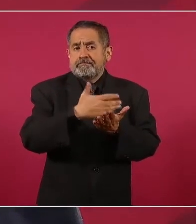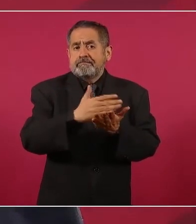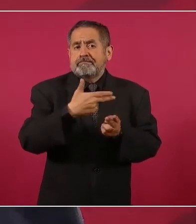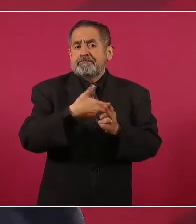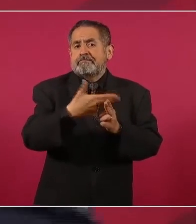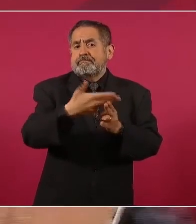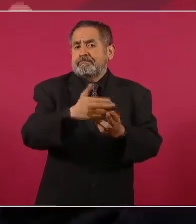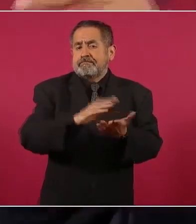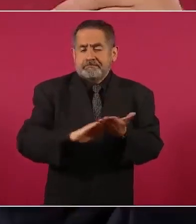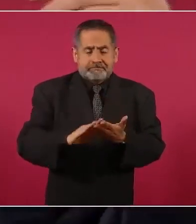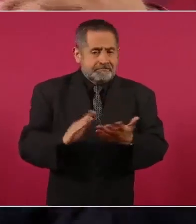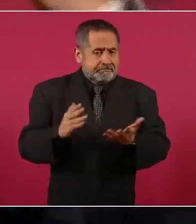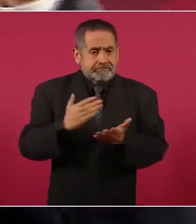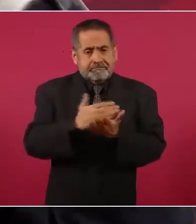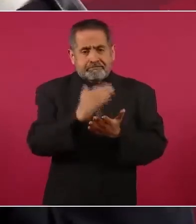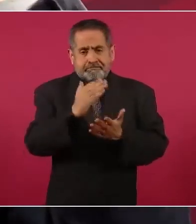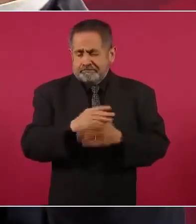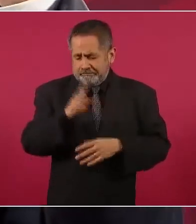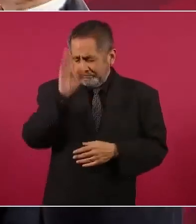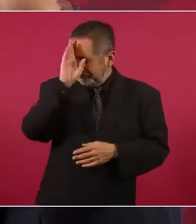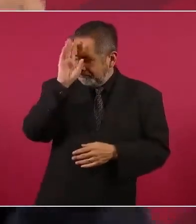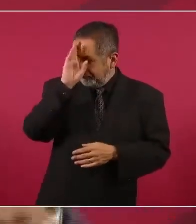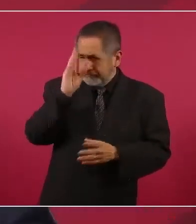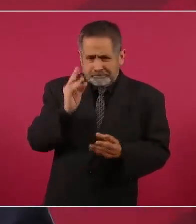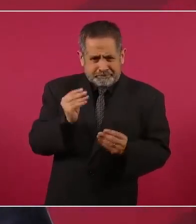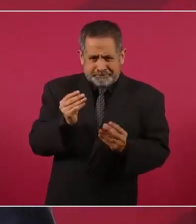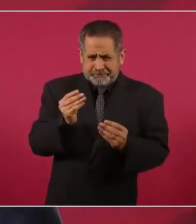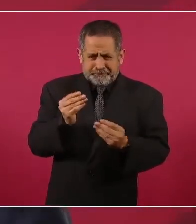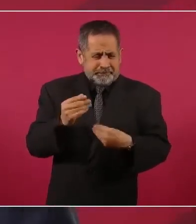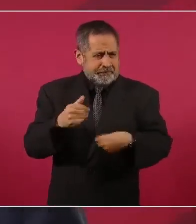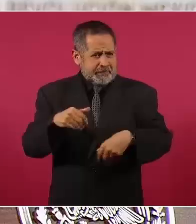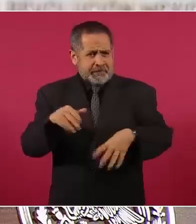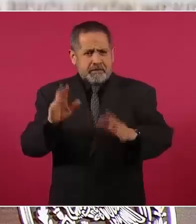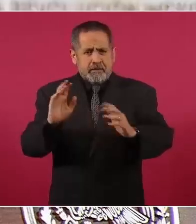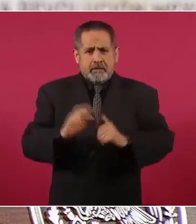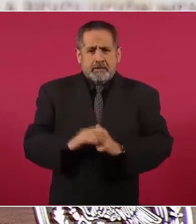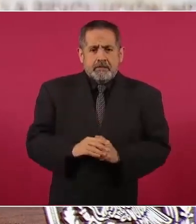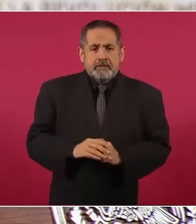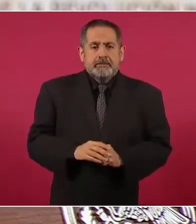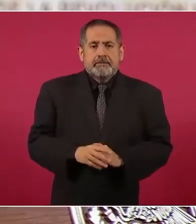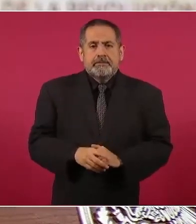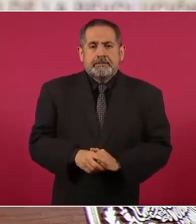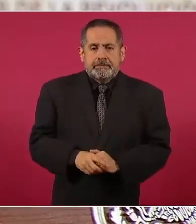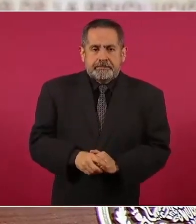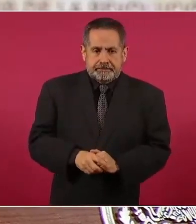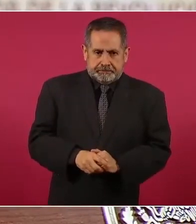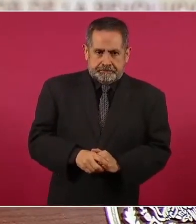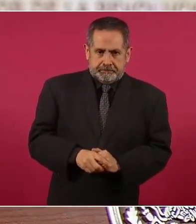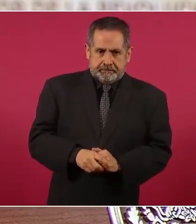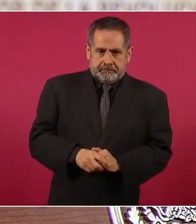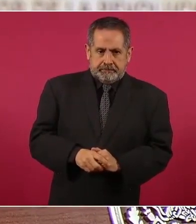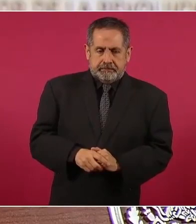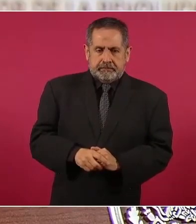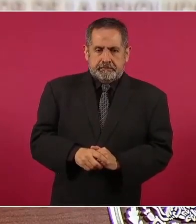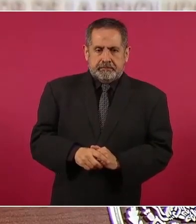y es una cantidad enorme,